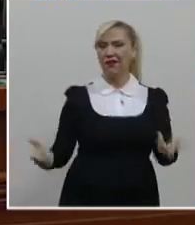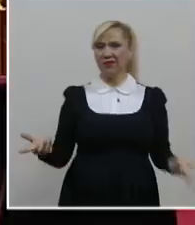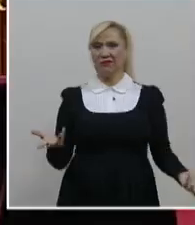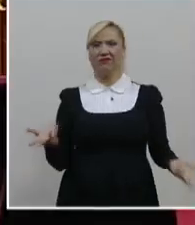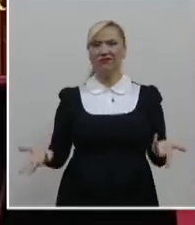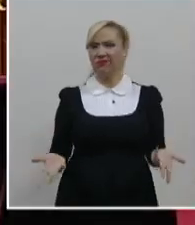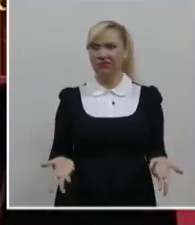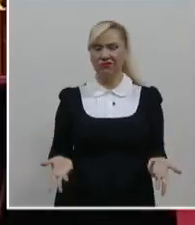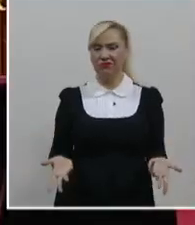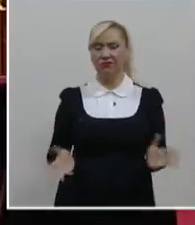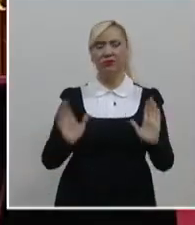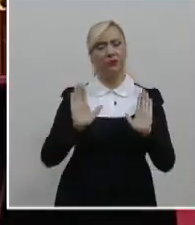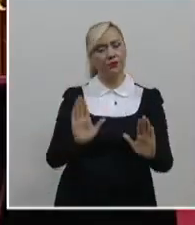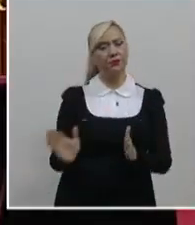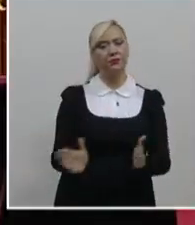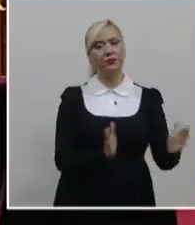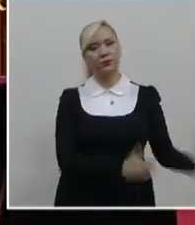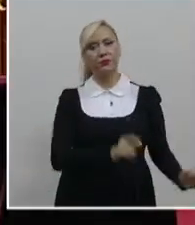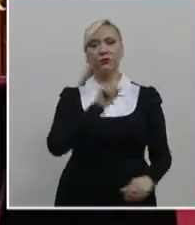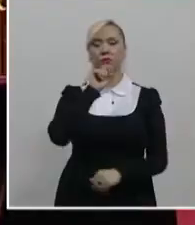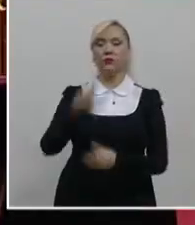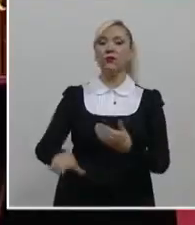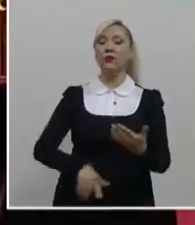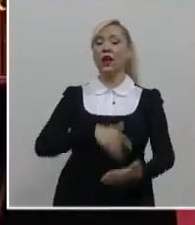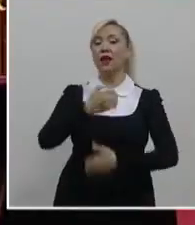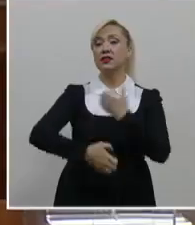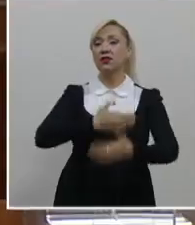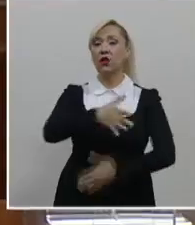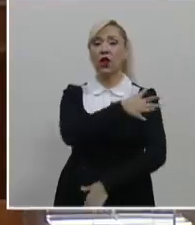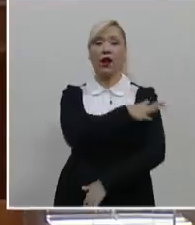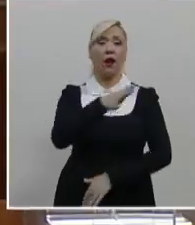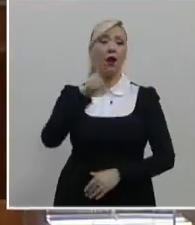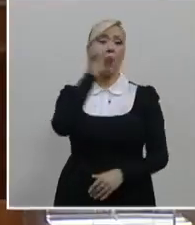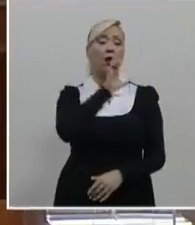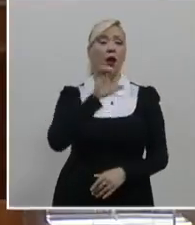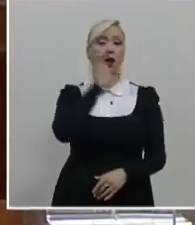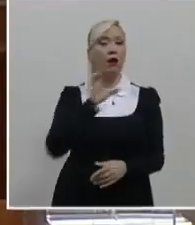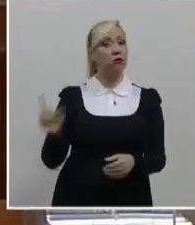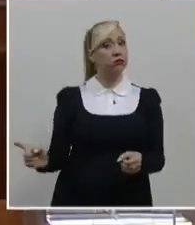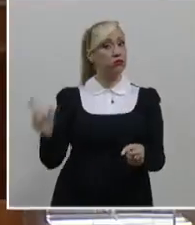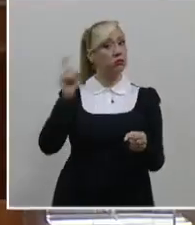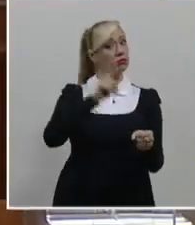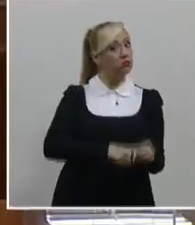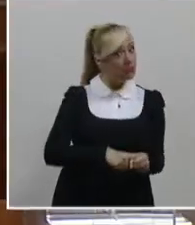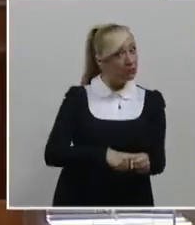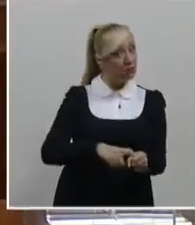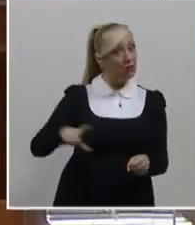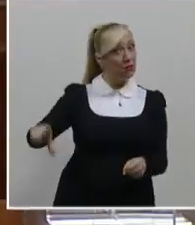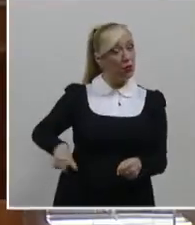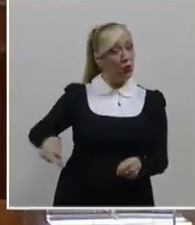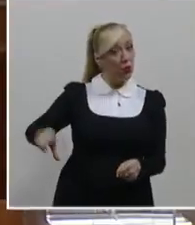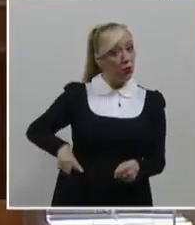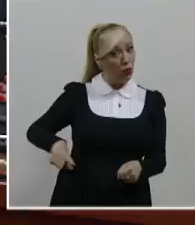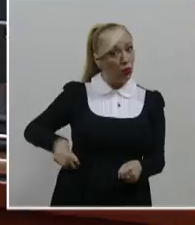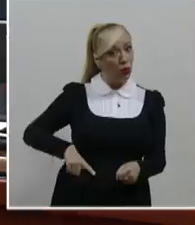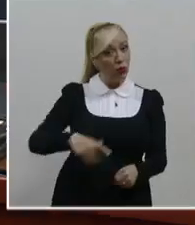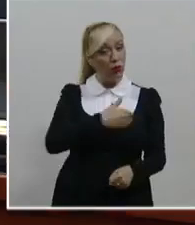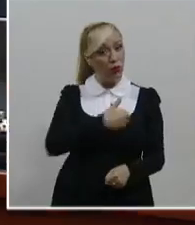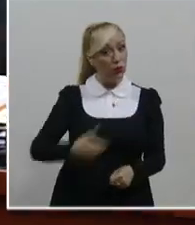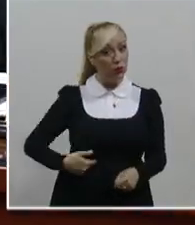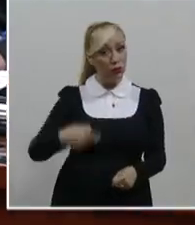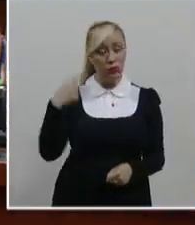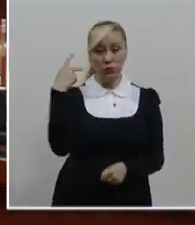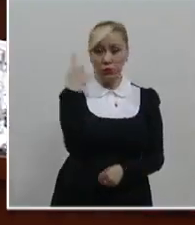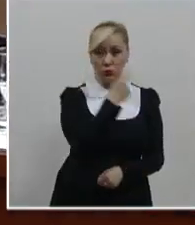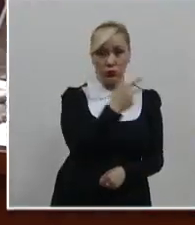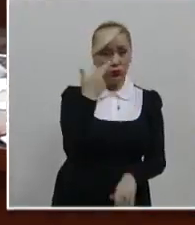También declaró inválido que el Archivo General de Aguascalientes quedara circunscrito al ámbito de administración y competencia del Poder